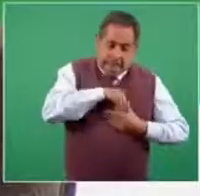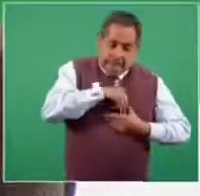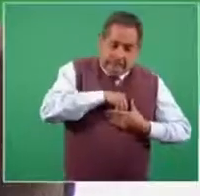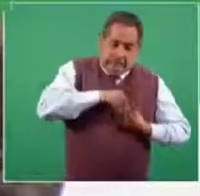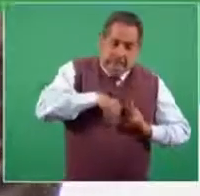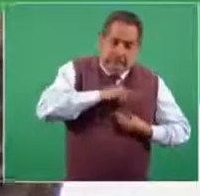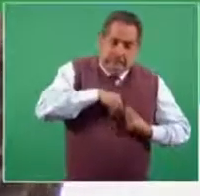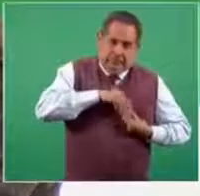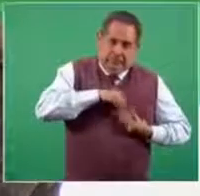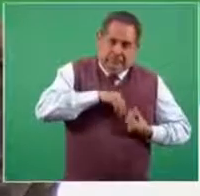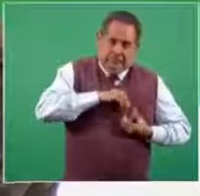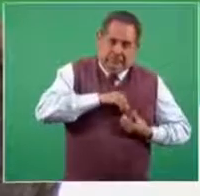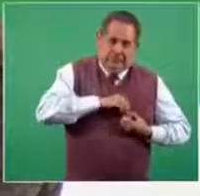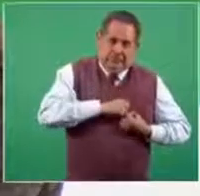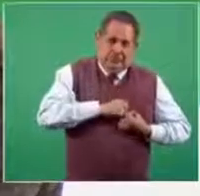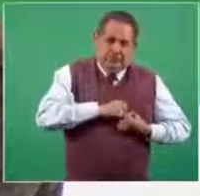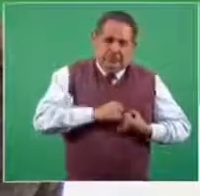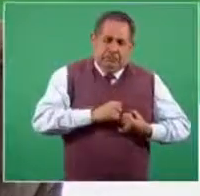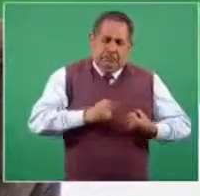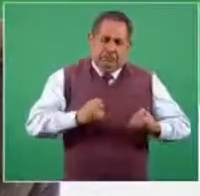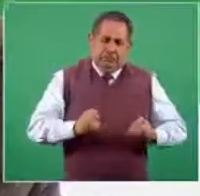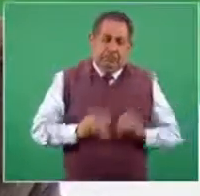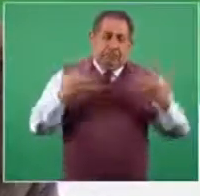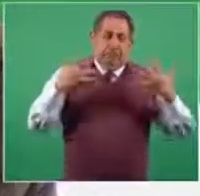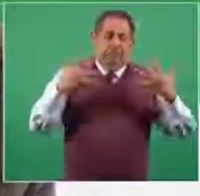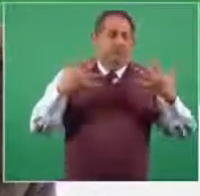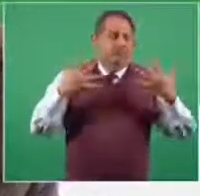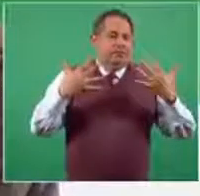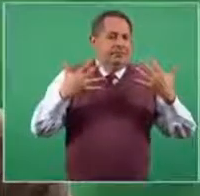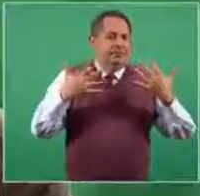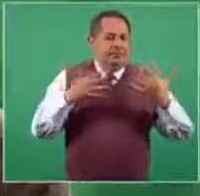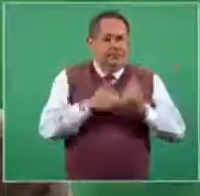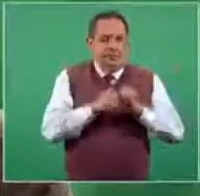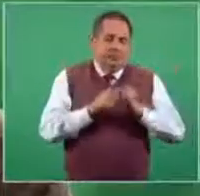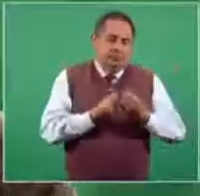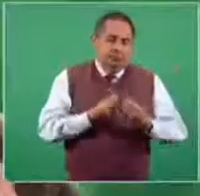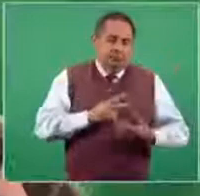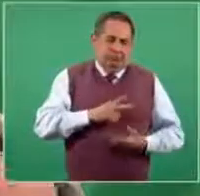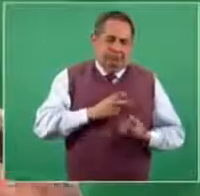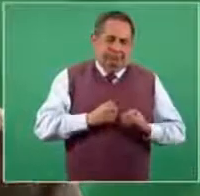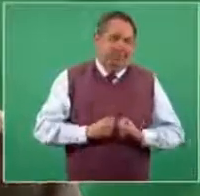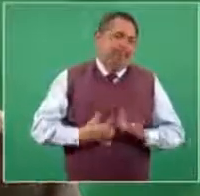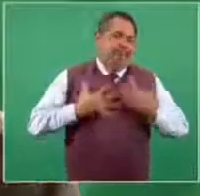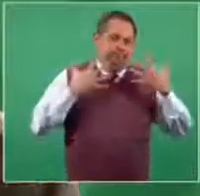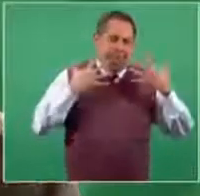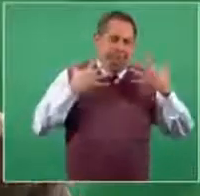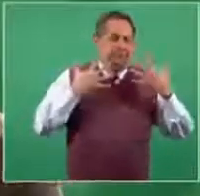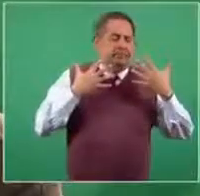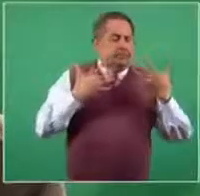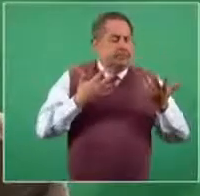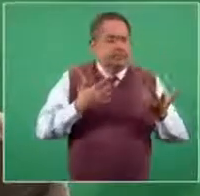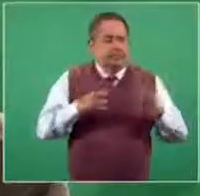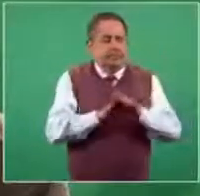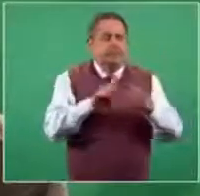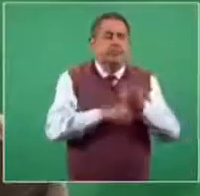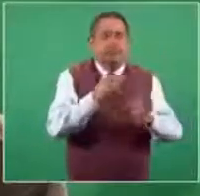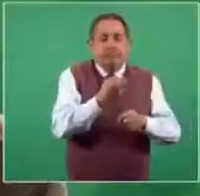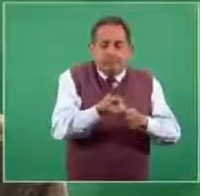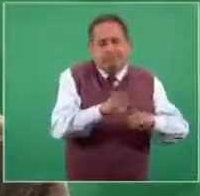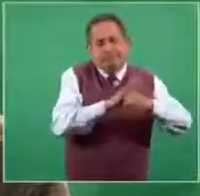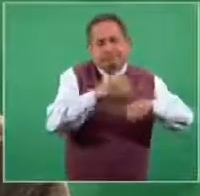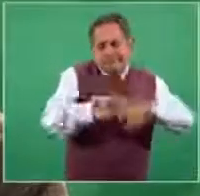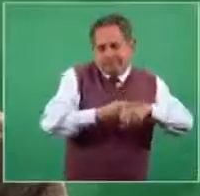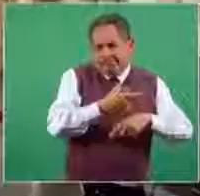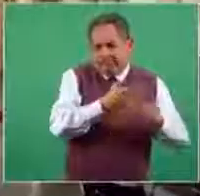hasta que llegó a un punto de suficiente cantidad de virus como para empezar a presentar los síntomas de COVID